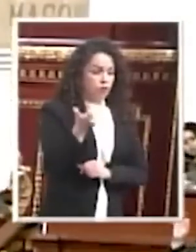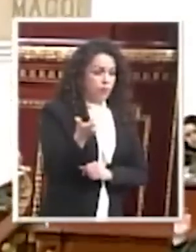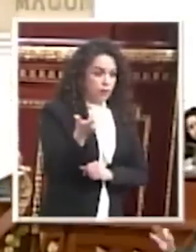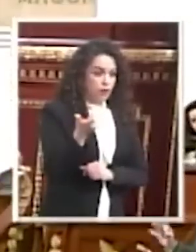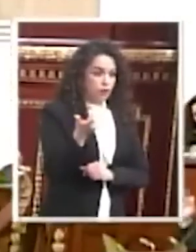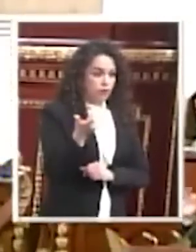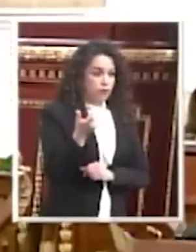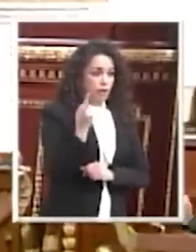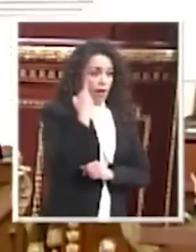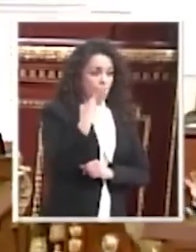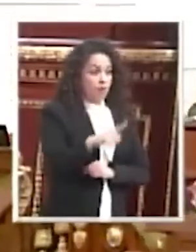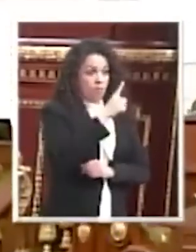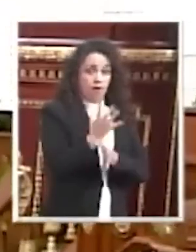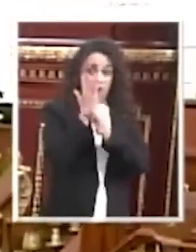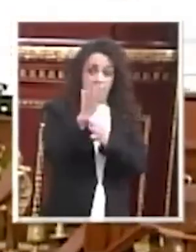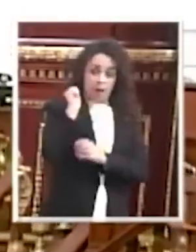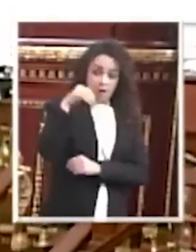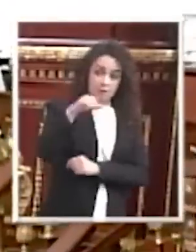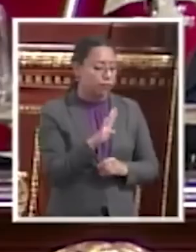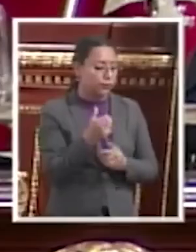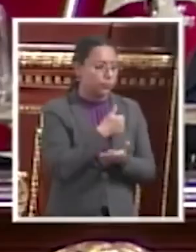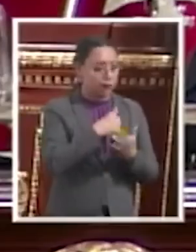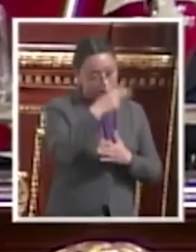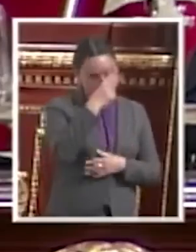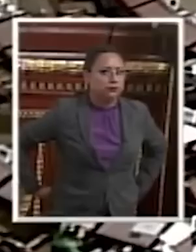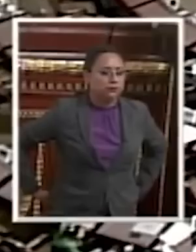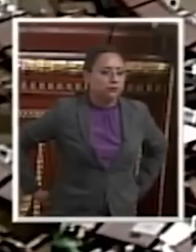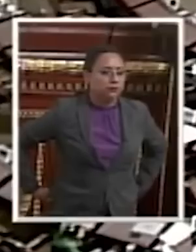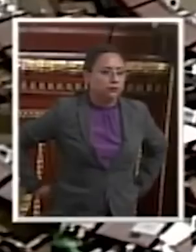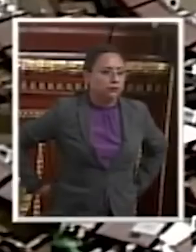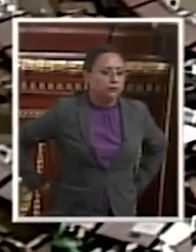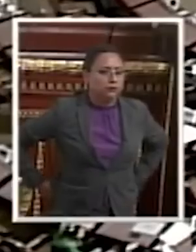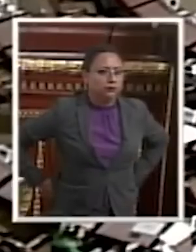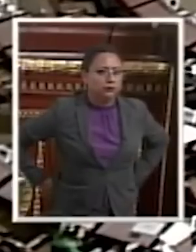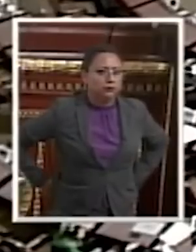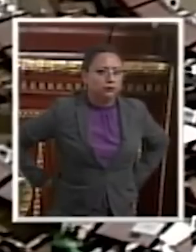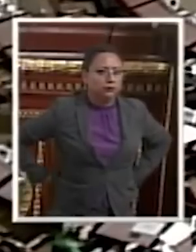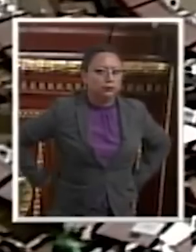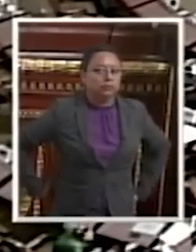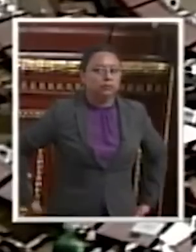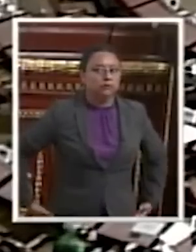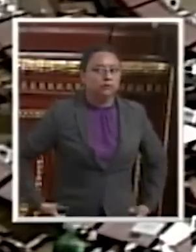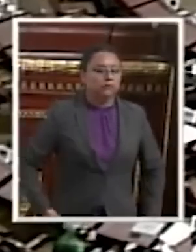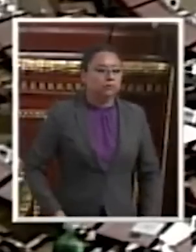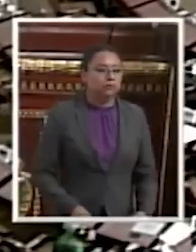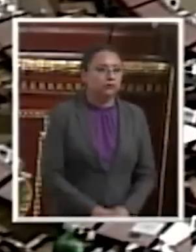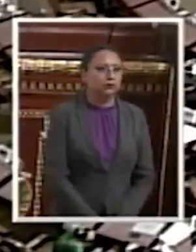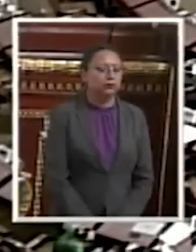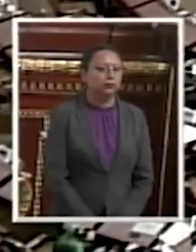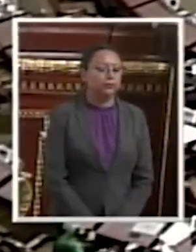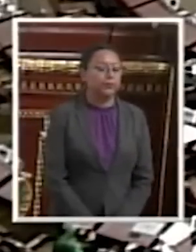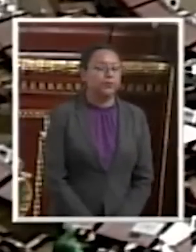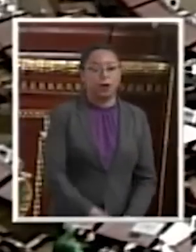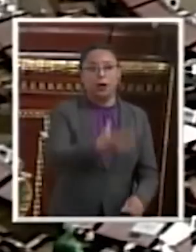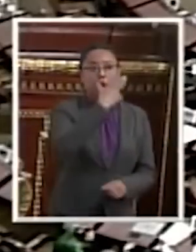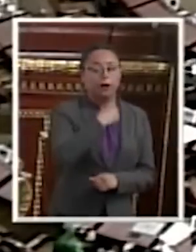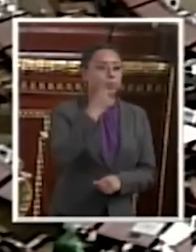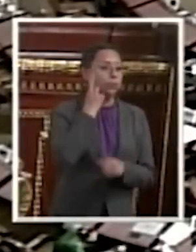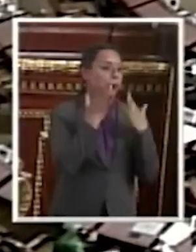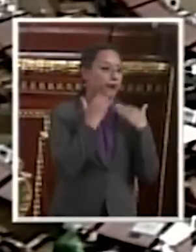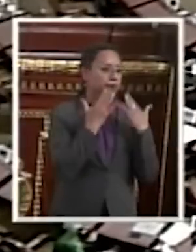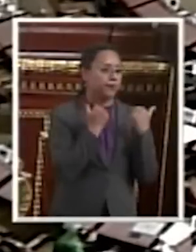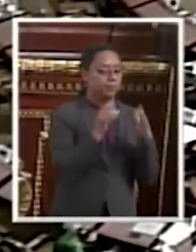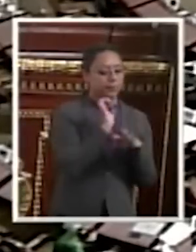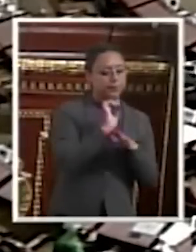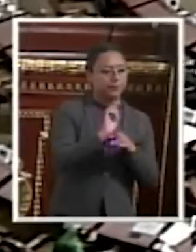el poder legislativo si un jefe de gobierno pide licencia absoluta después de cuatro años de gobierno. No obstante, tomando en cuenta